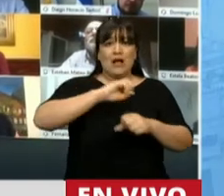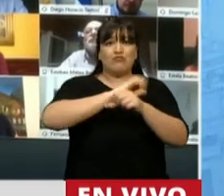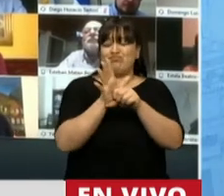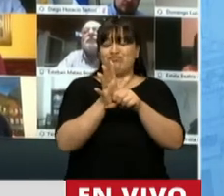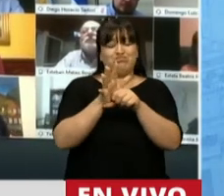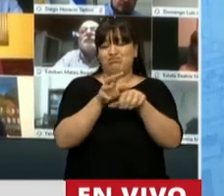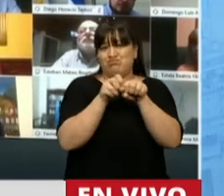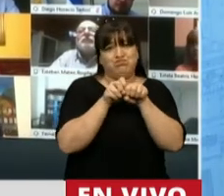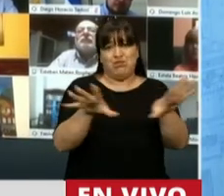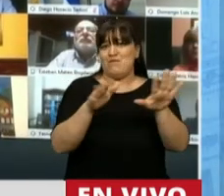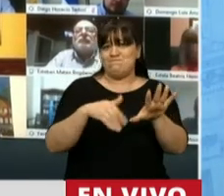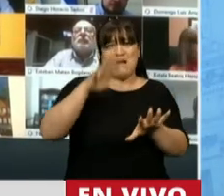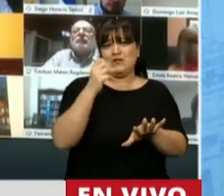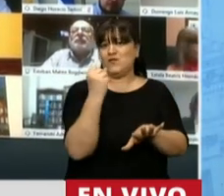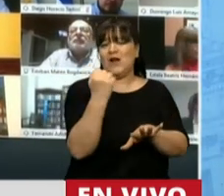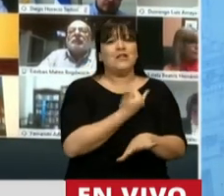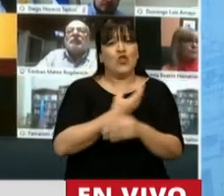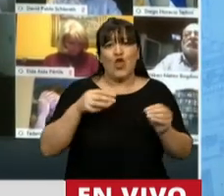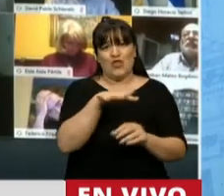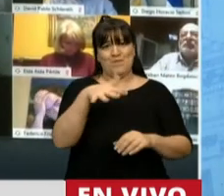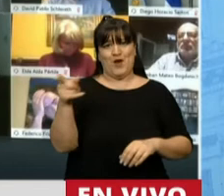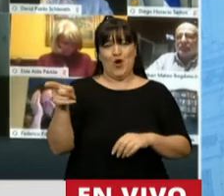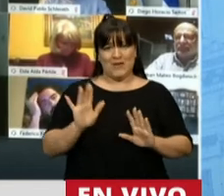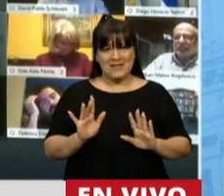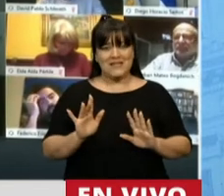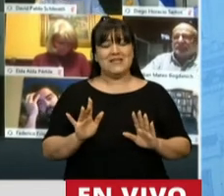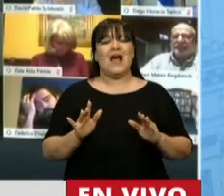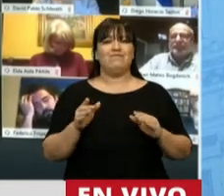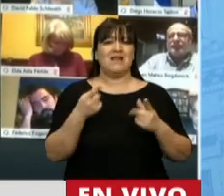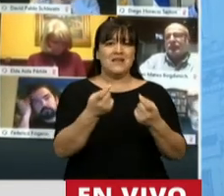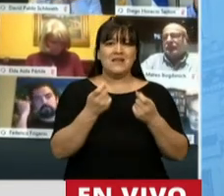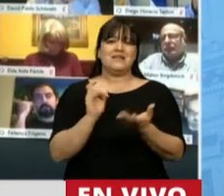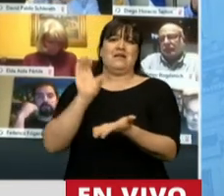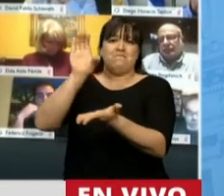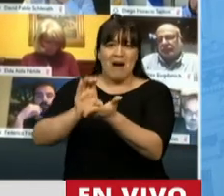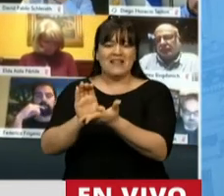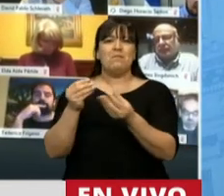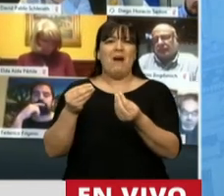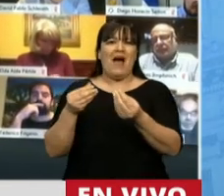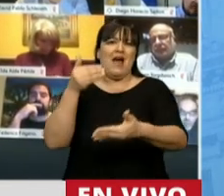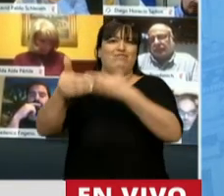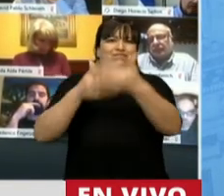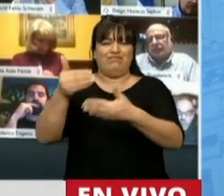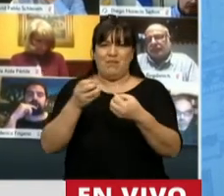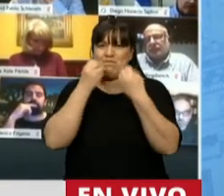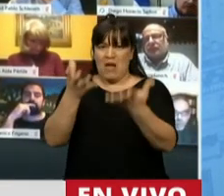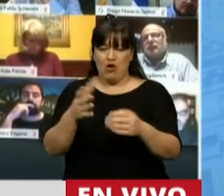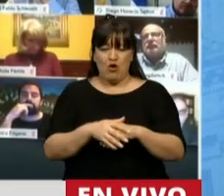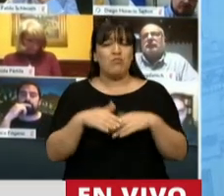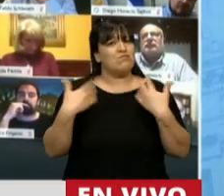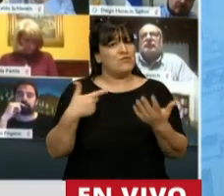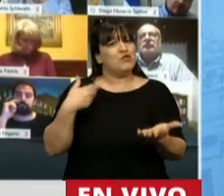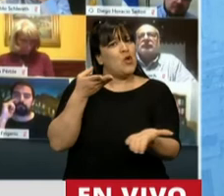más fuerte, tiene una necesidad de reactivarse rápidamente. Y es que vengo a solicitarle,